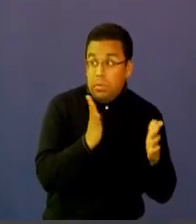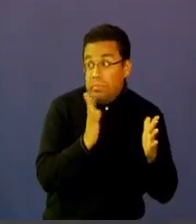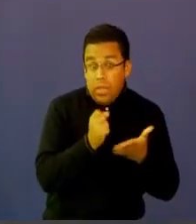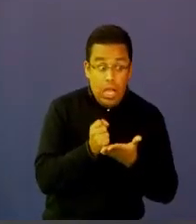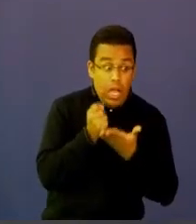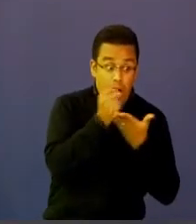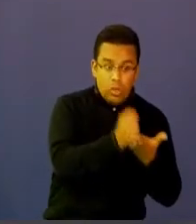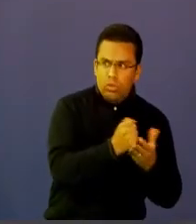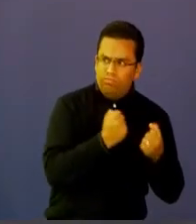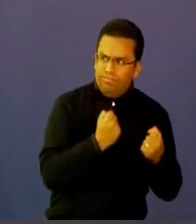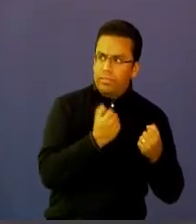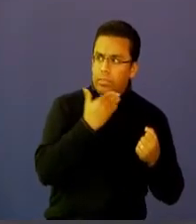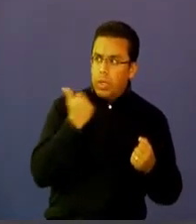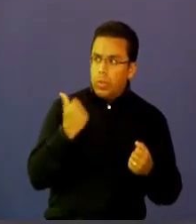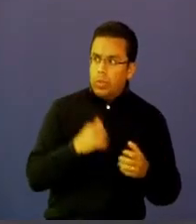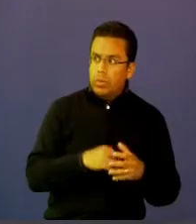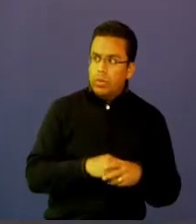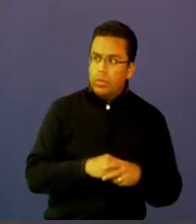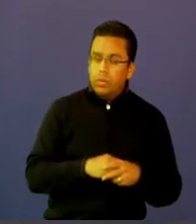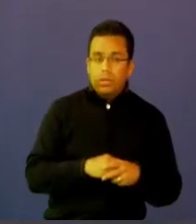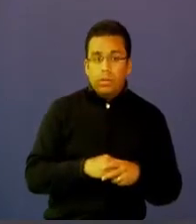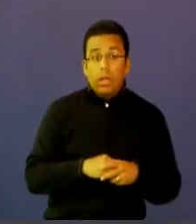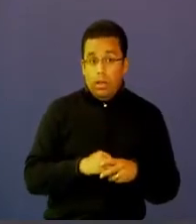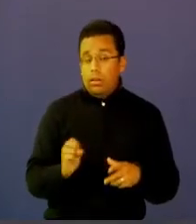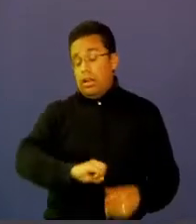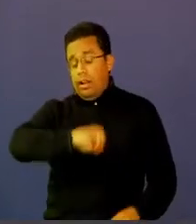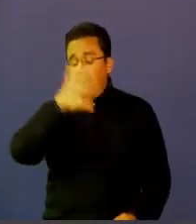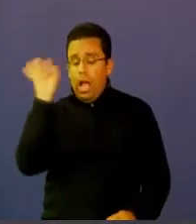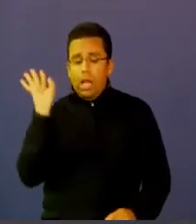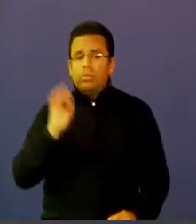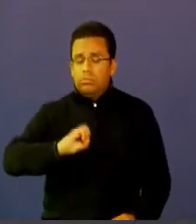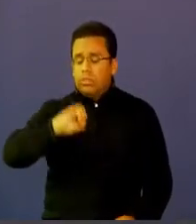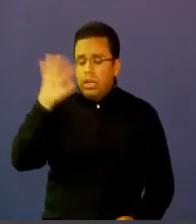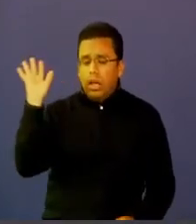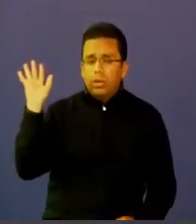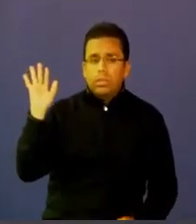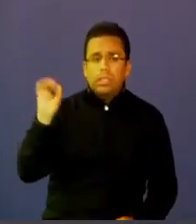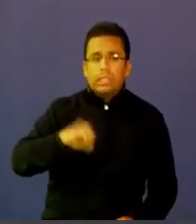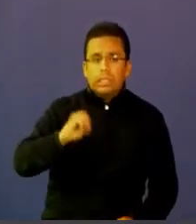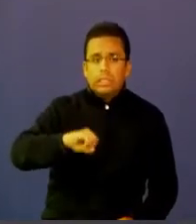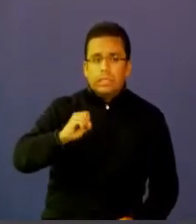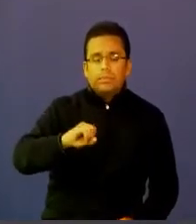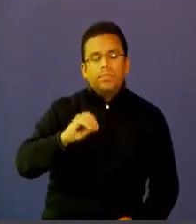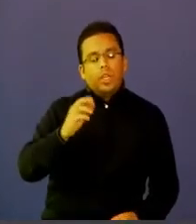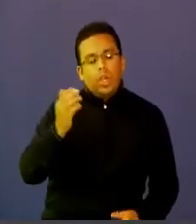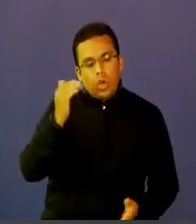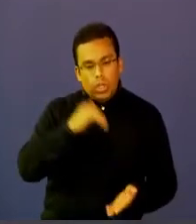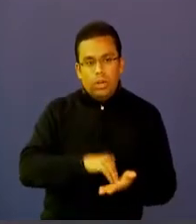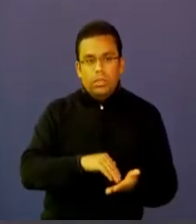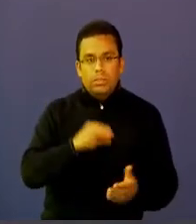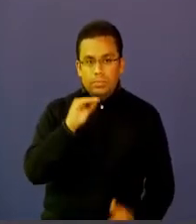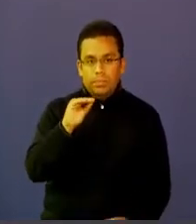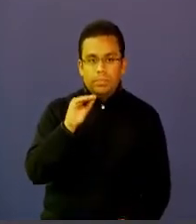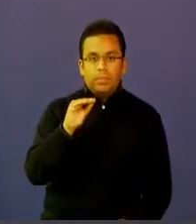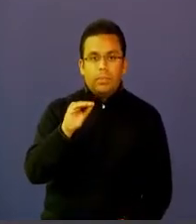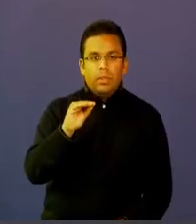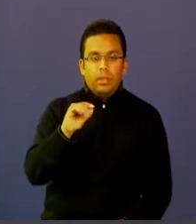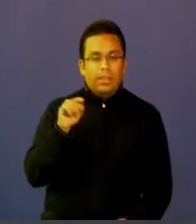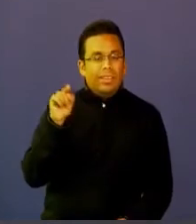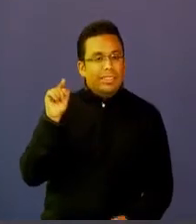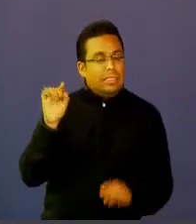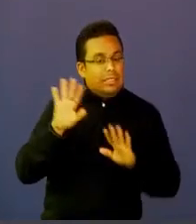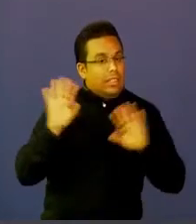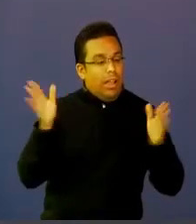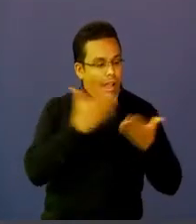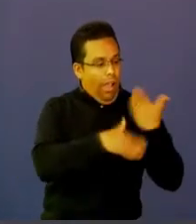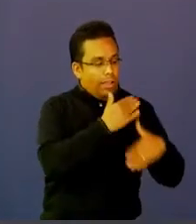concretar más los temas claro la formación y yo quiero retomar retomar esto porque esto ya está